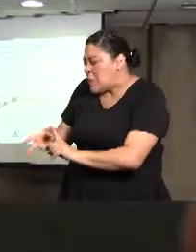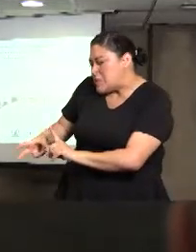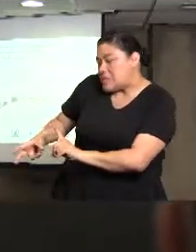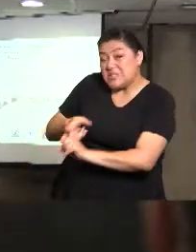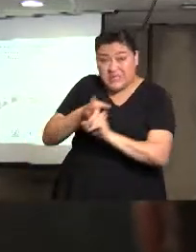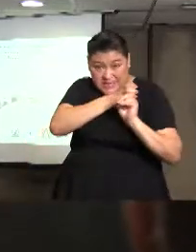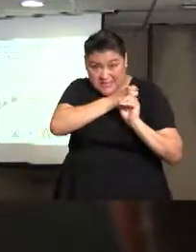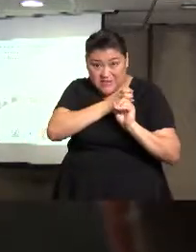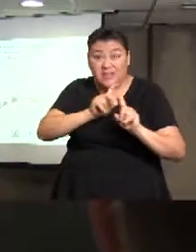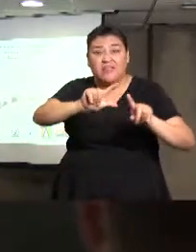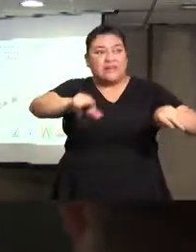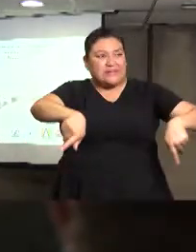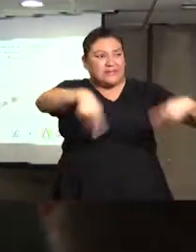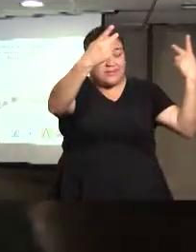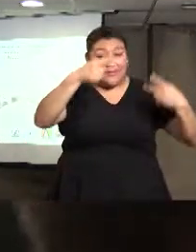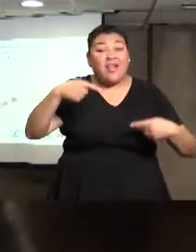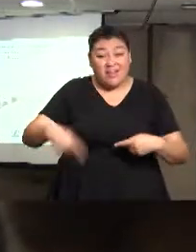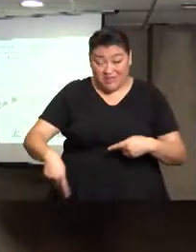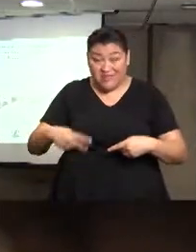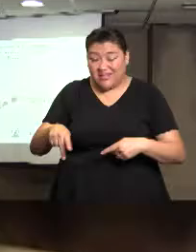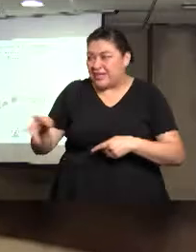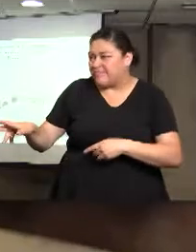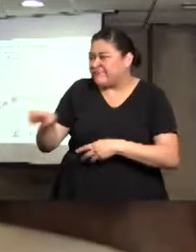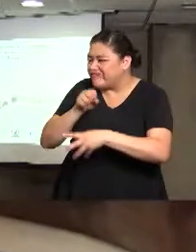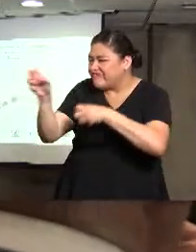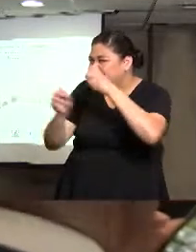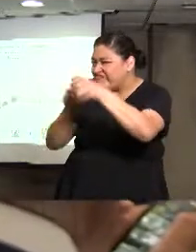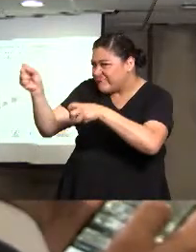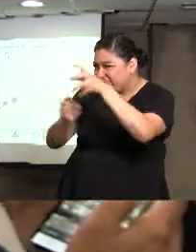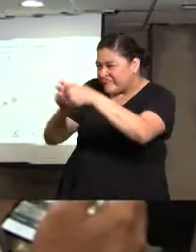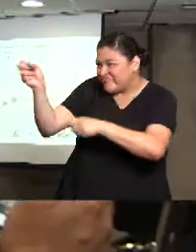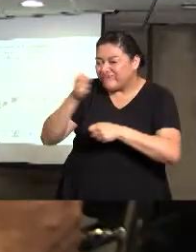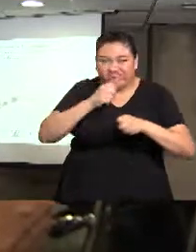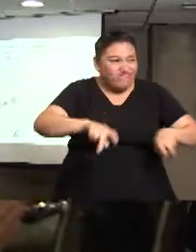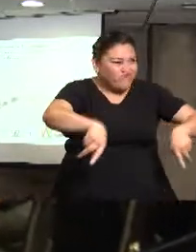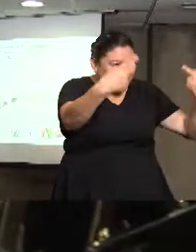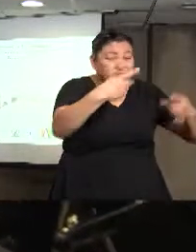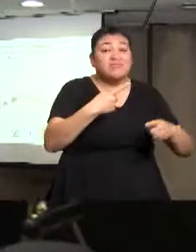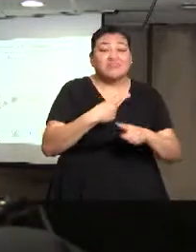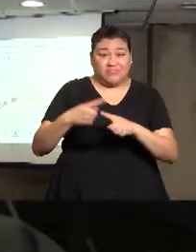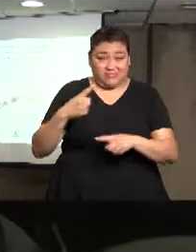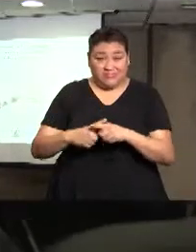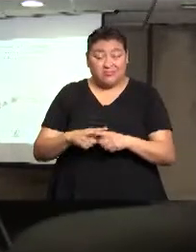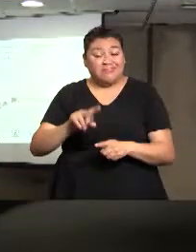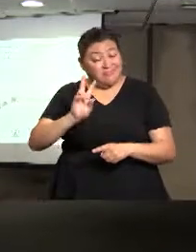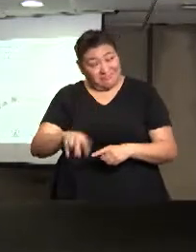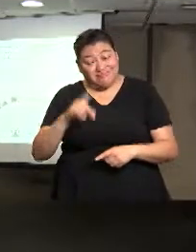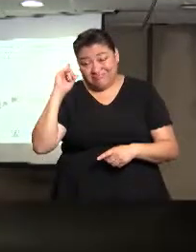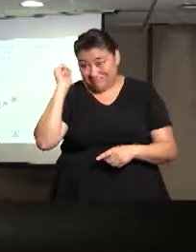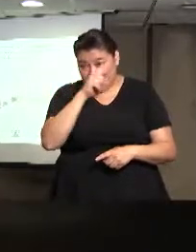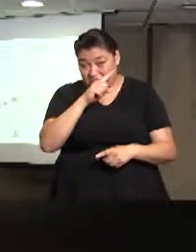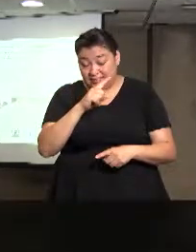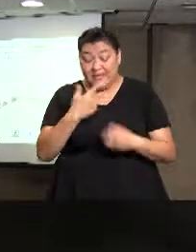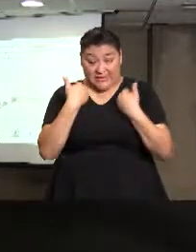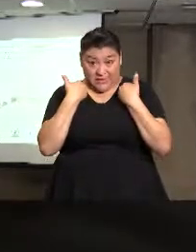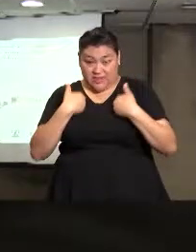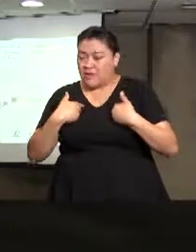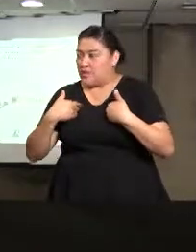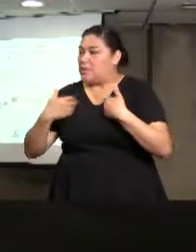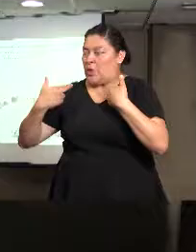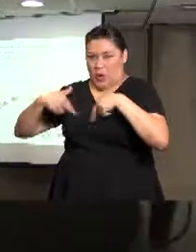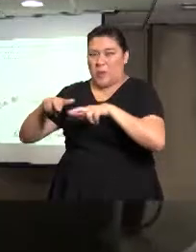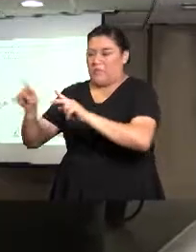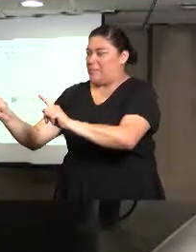agarrados por esta problemática tan grande. Para mí es un honor tremendo representar a